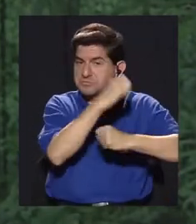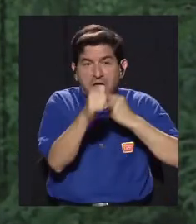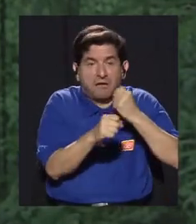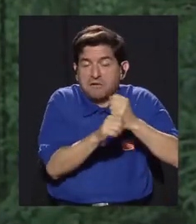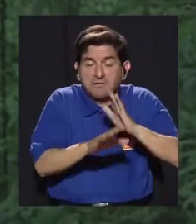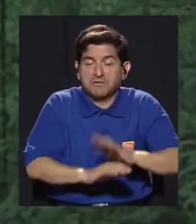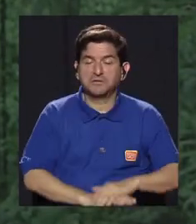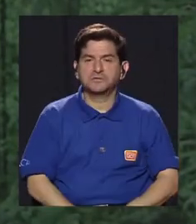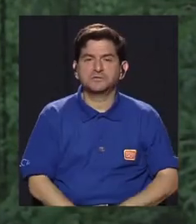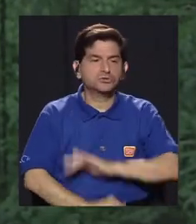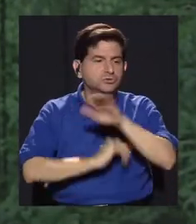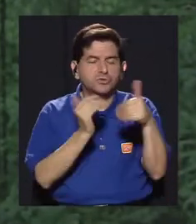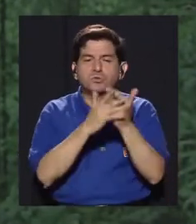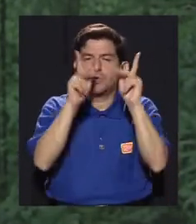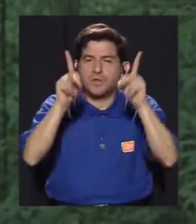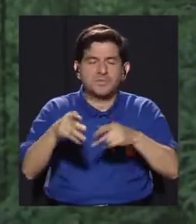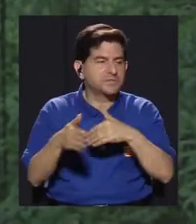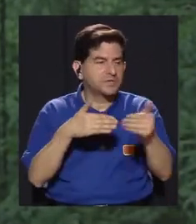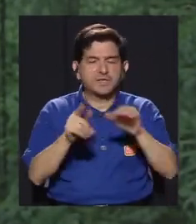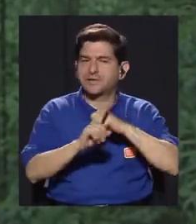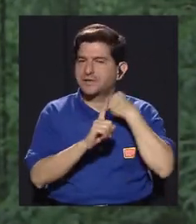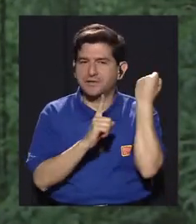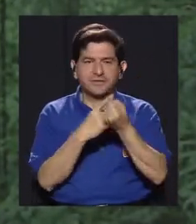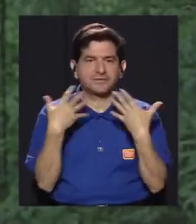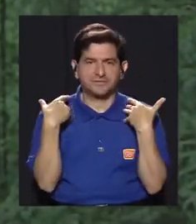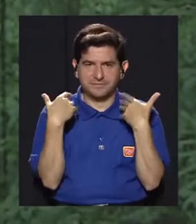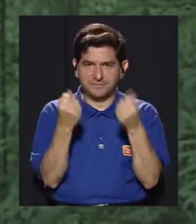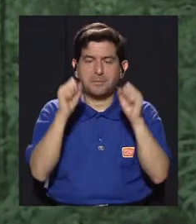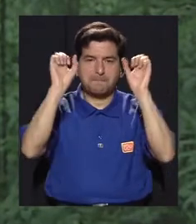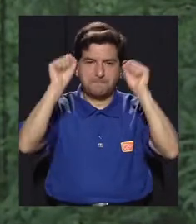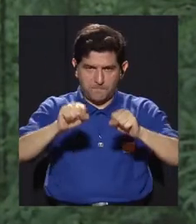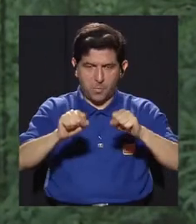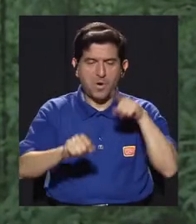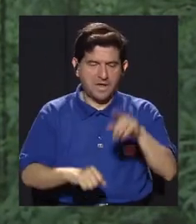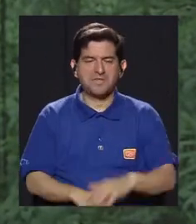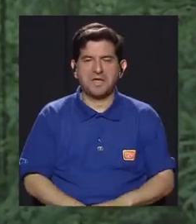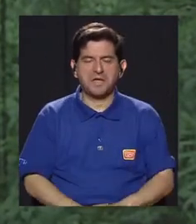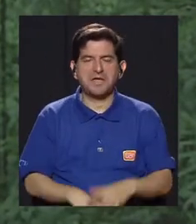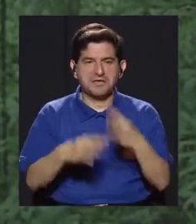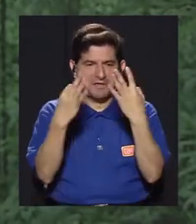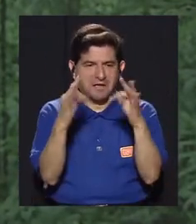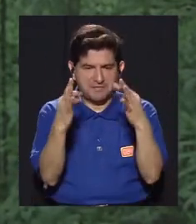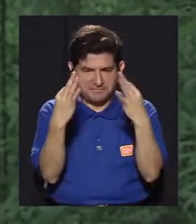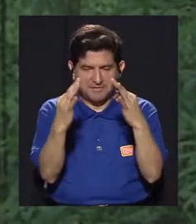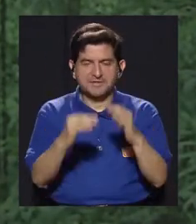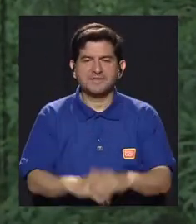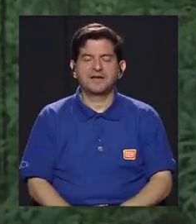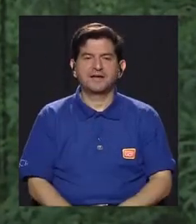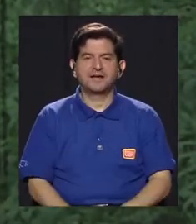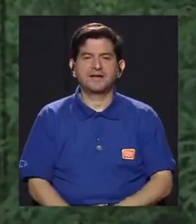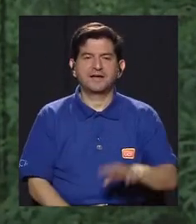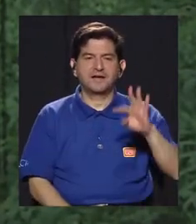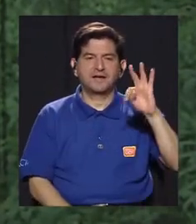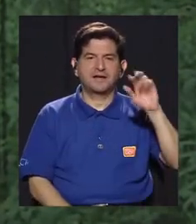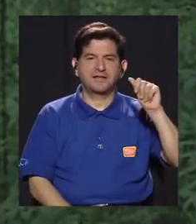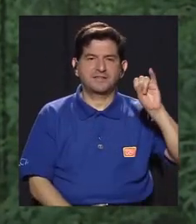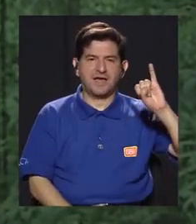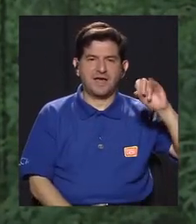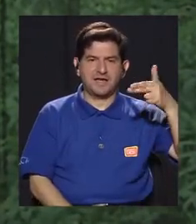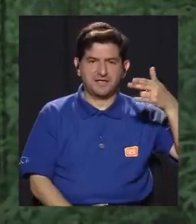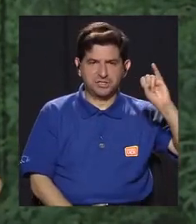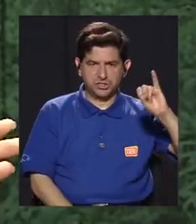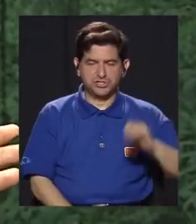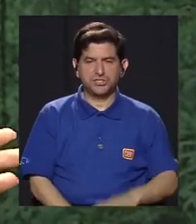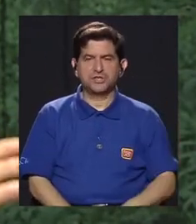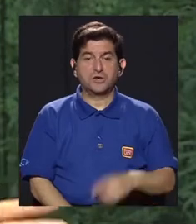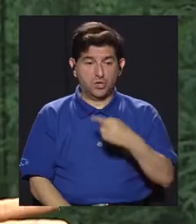¿verdad? en edad. Cualquier persona y en cualquier condición de salud puede acercarse, ¿verdad? El Tai Chi,